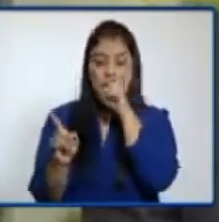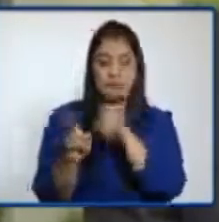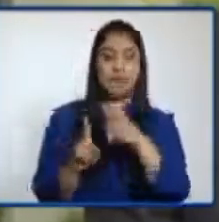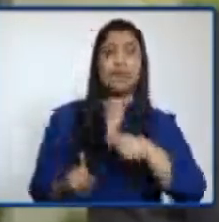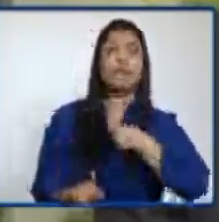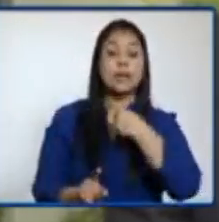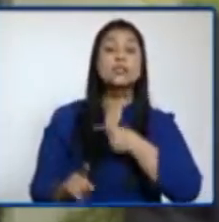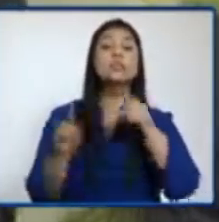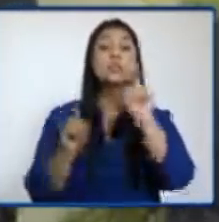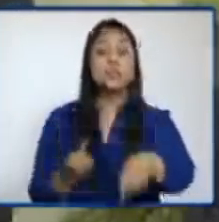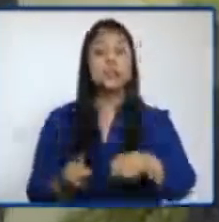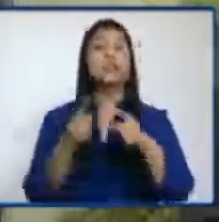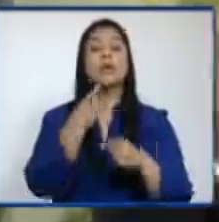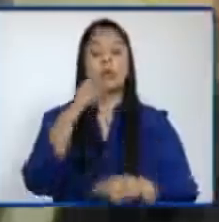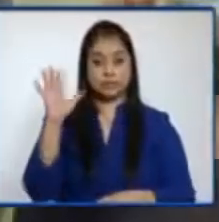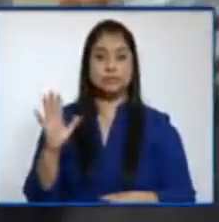Muchas gracias.